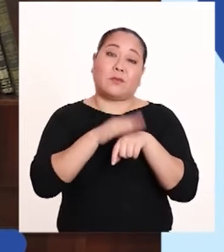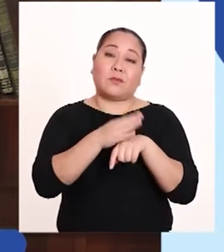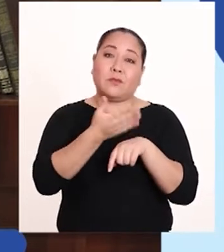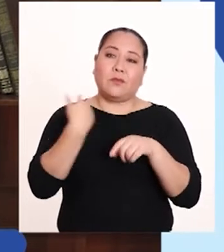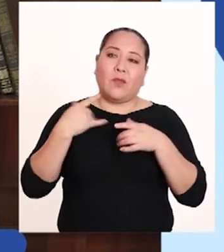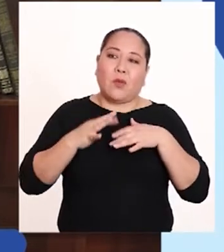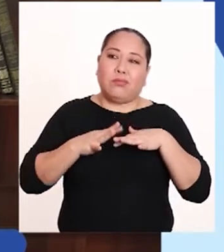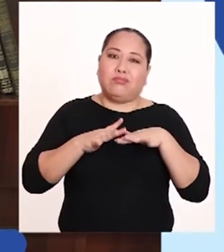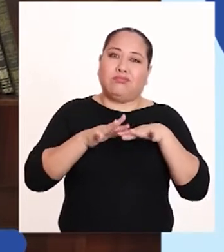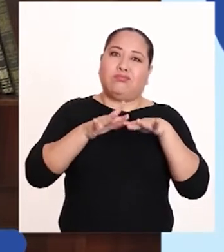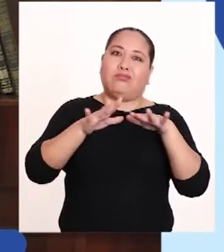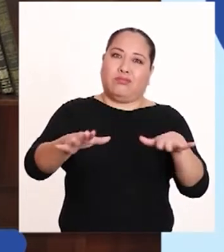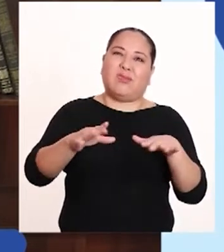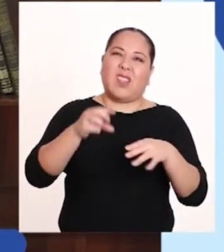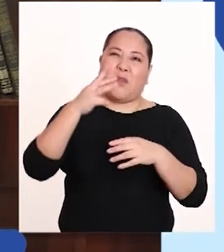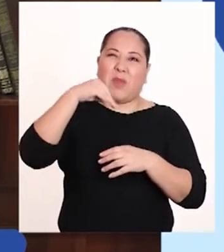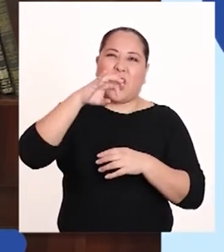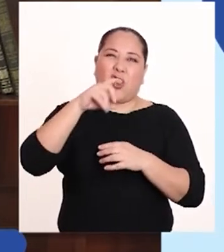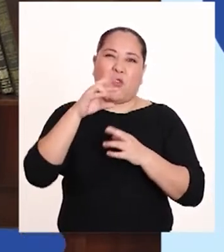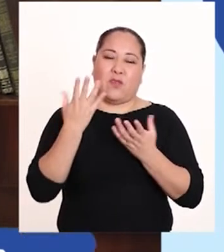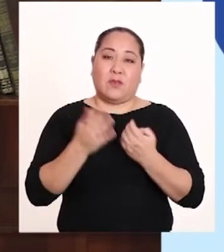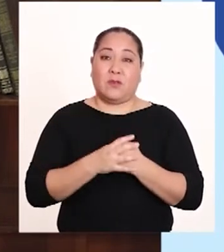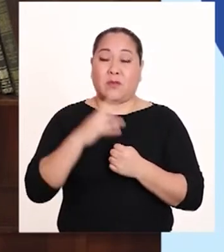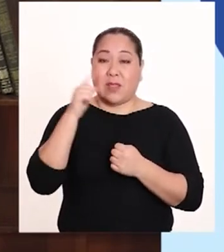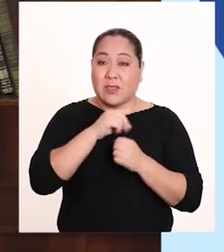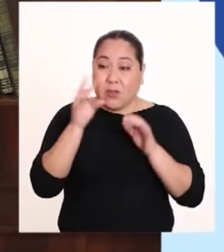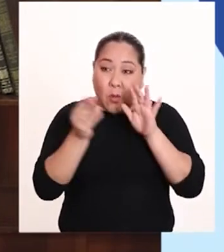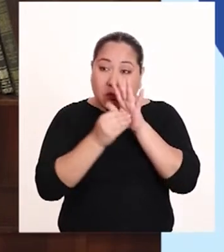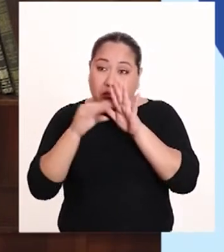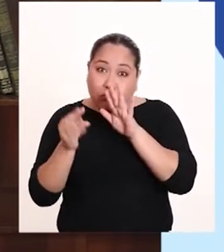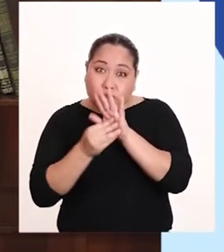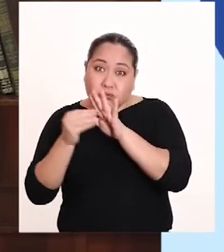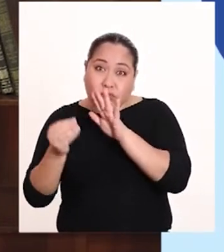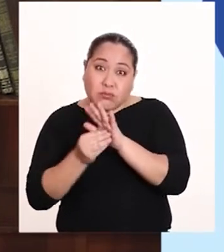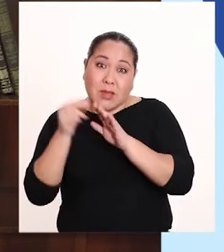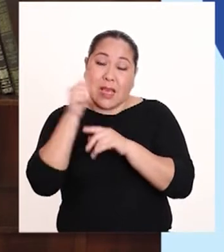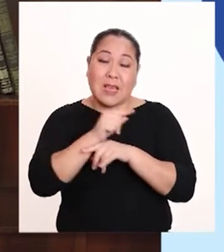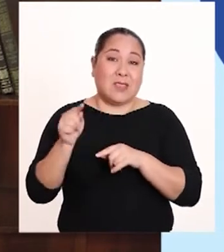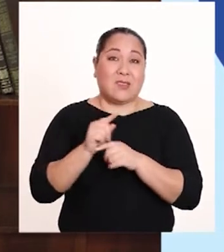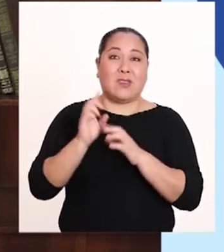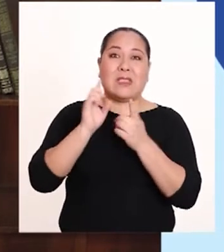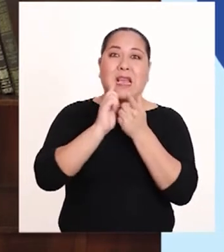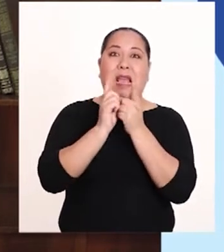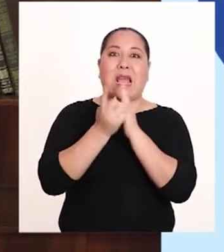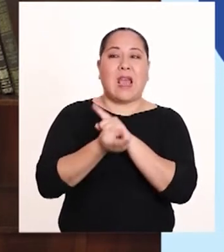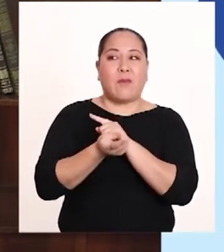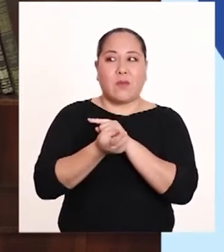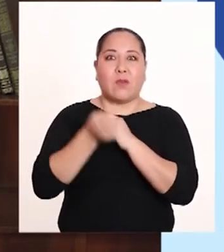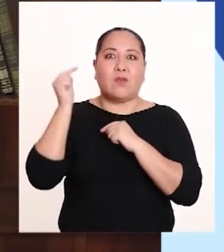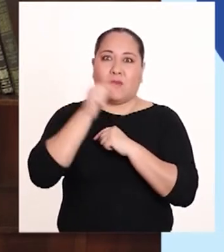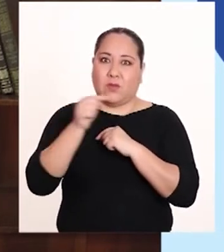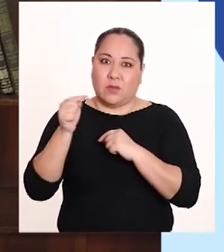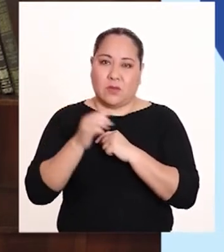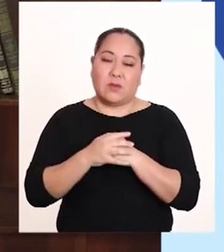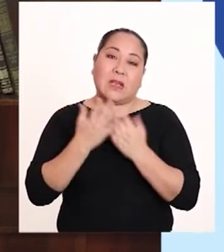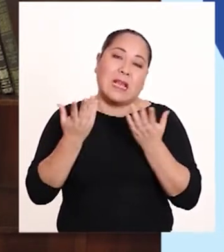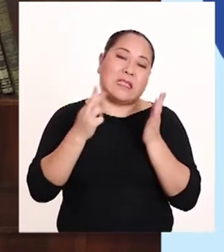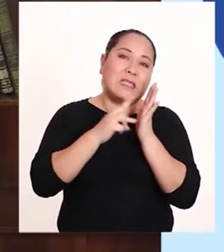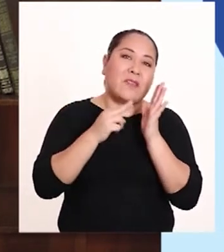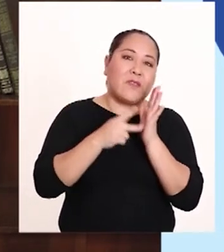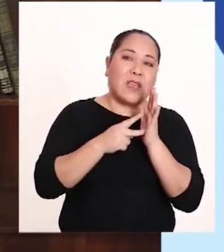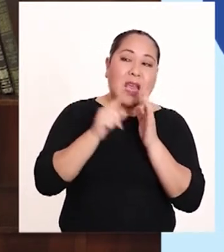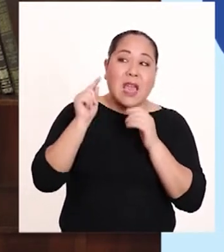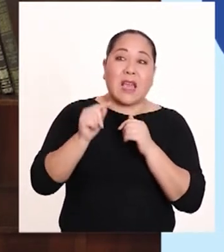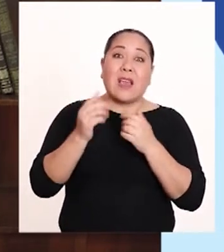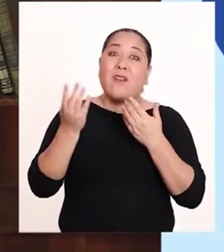prevenir la proliferación microbiana. Dichos aditivos son susceptibles de lixiviación, o